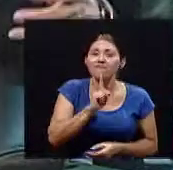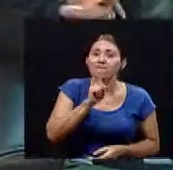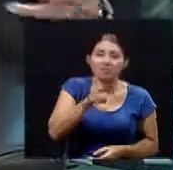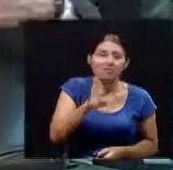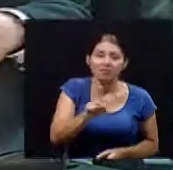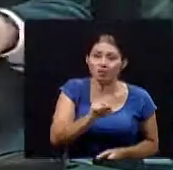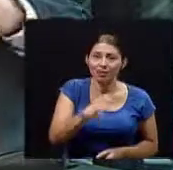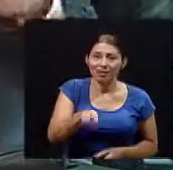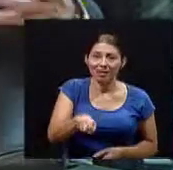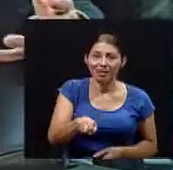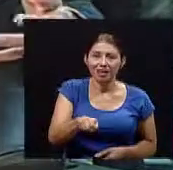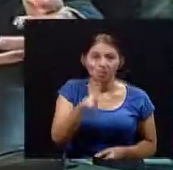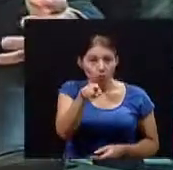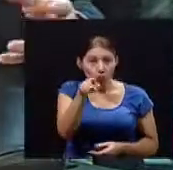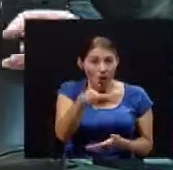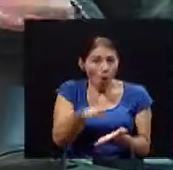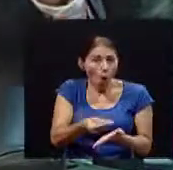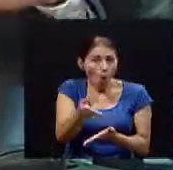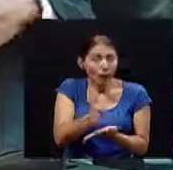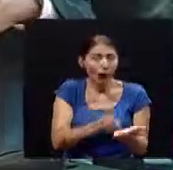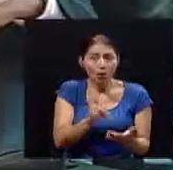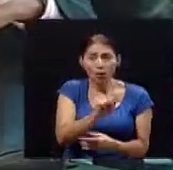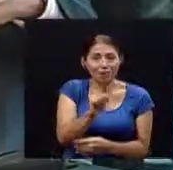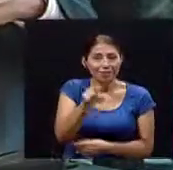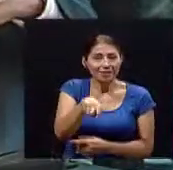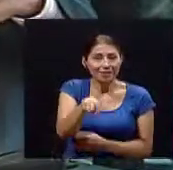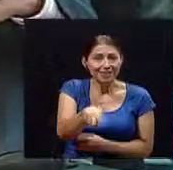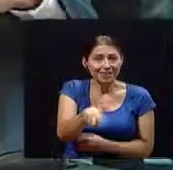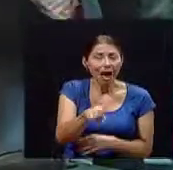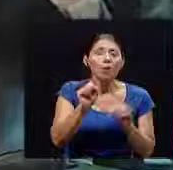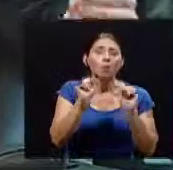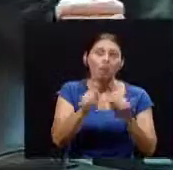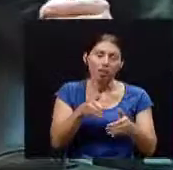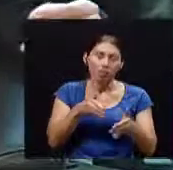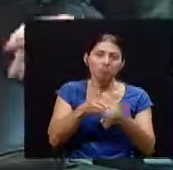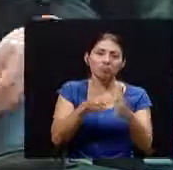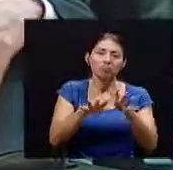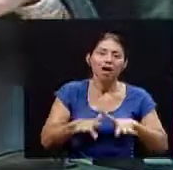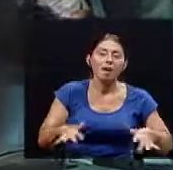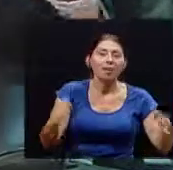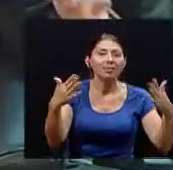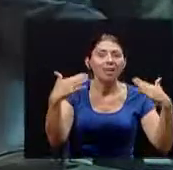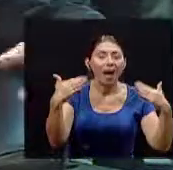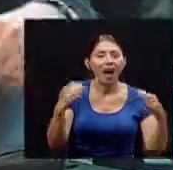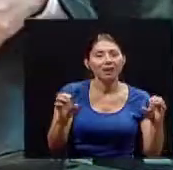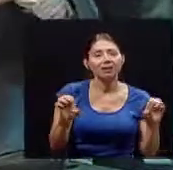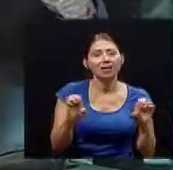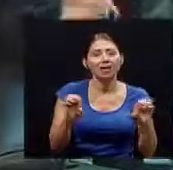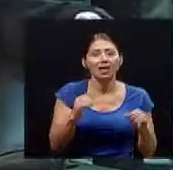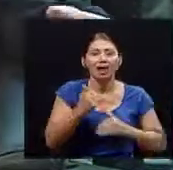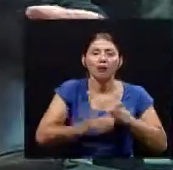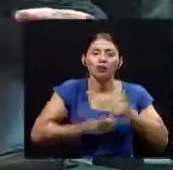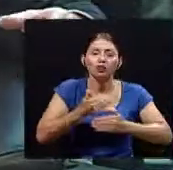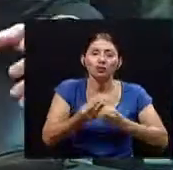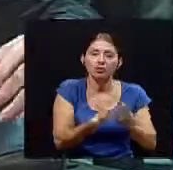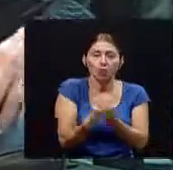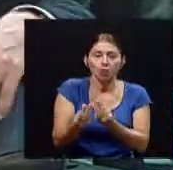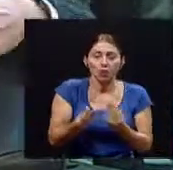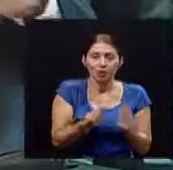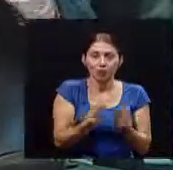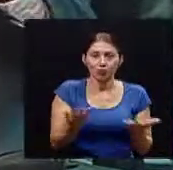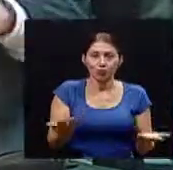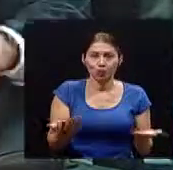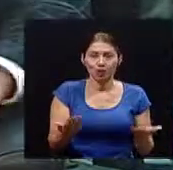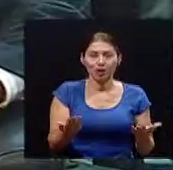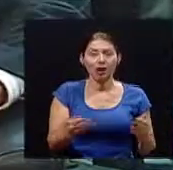genera o que uno compre que no necesita tiene daños ambientales en energía en todos los procesos productivos